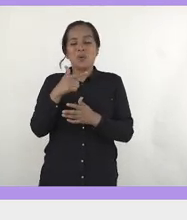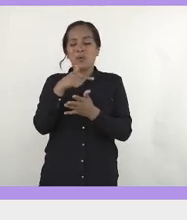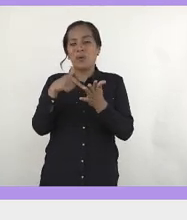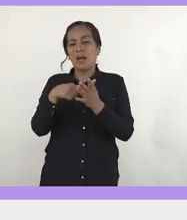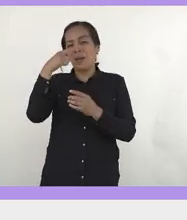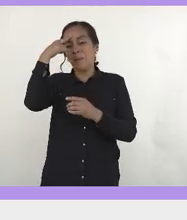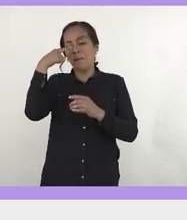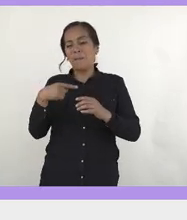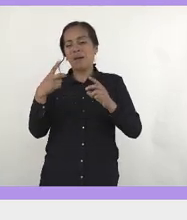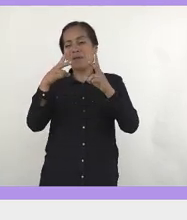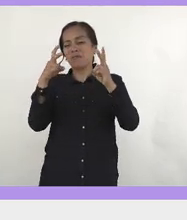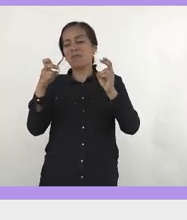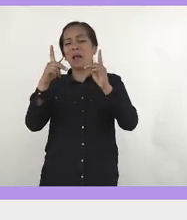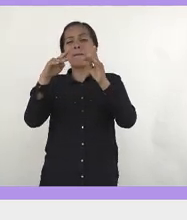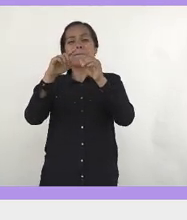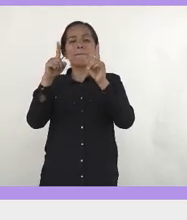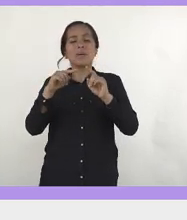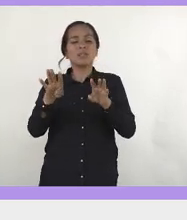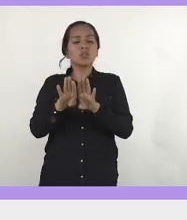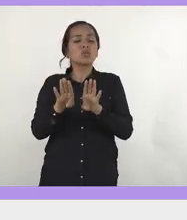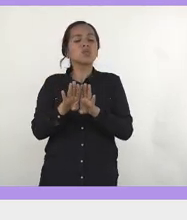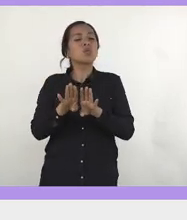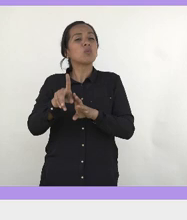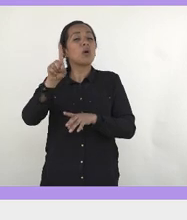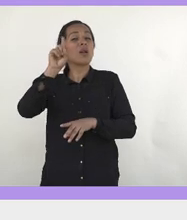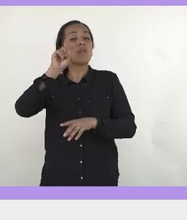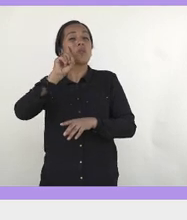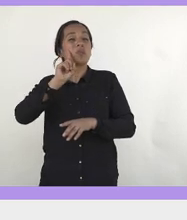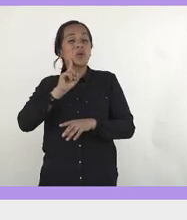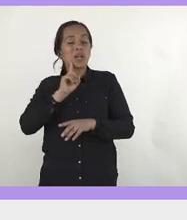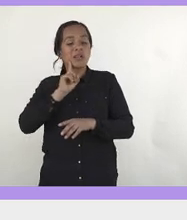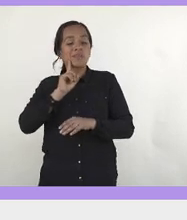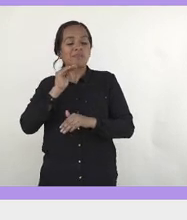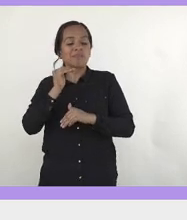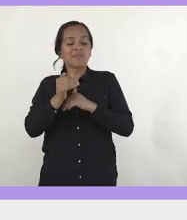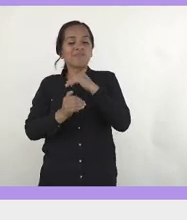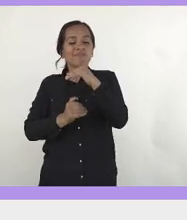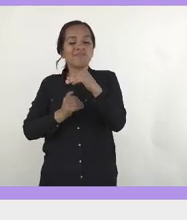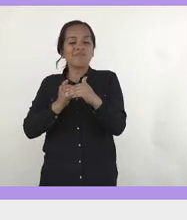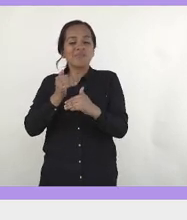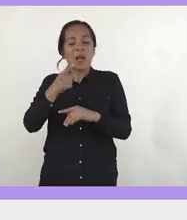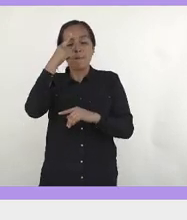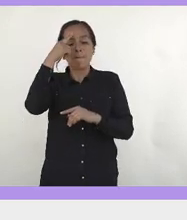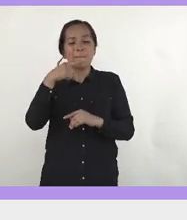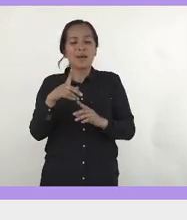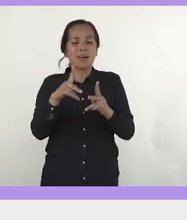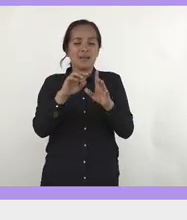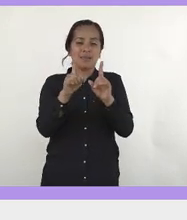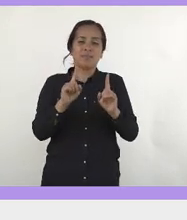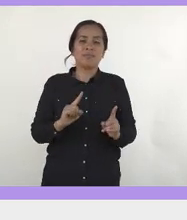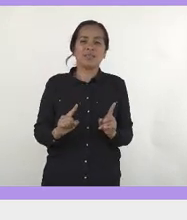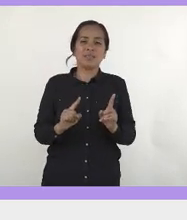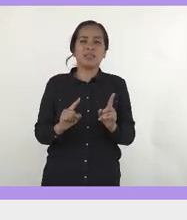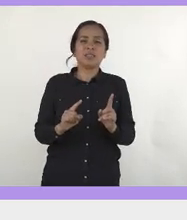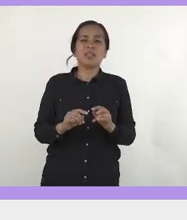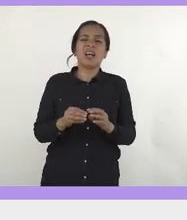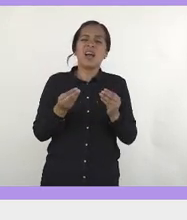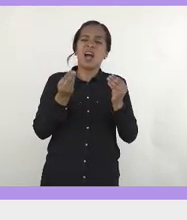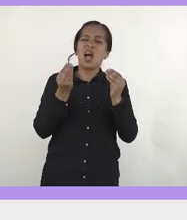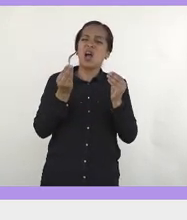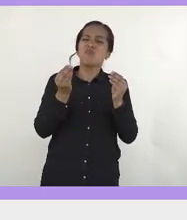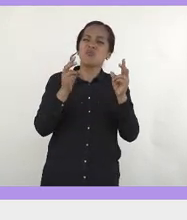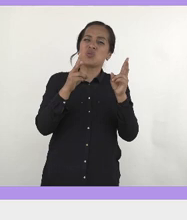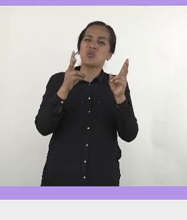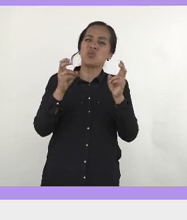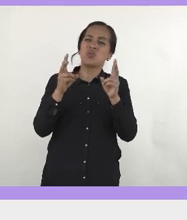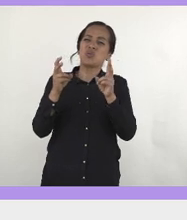femenina ha encaminado la construcción de paz. Y yo decía, hay muchas como definiciones sobre